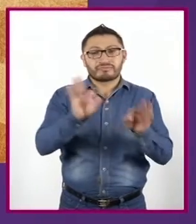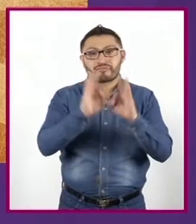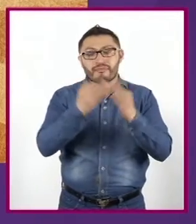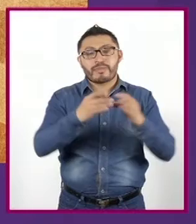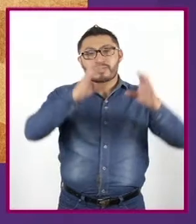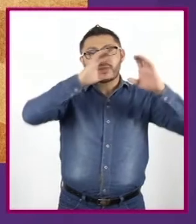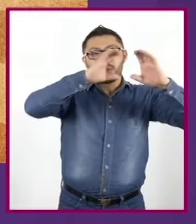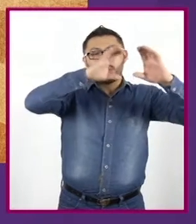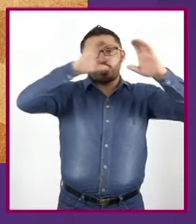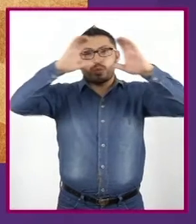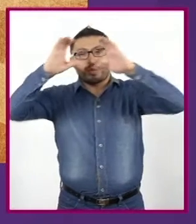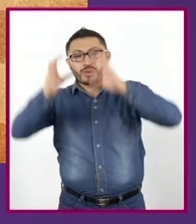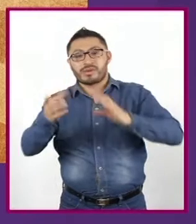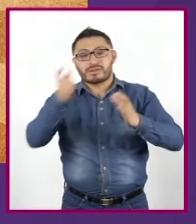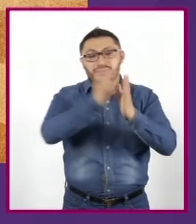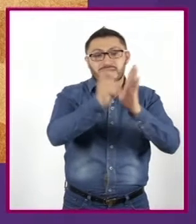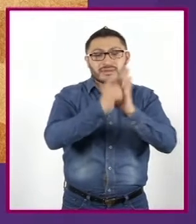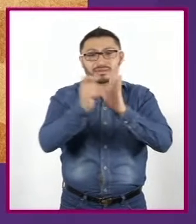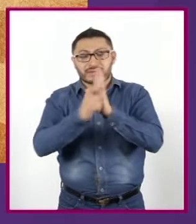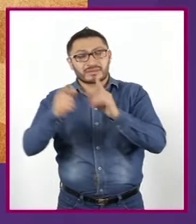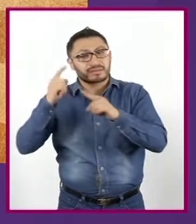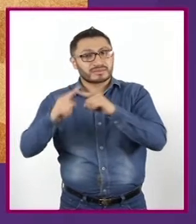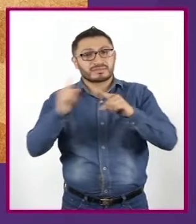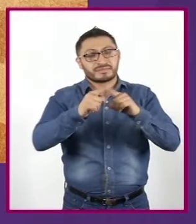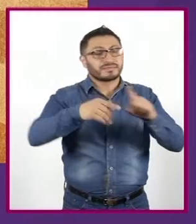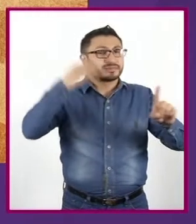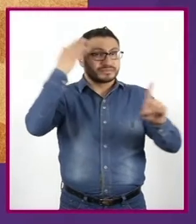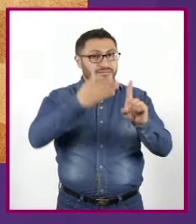globo El texto tendrá diferentes sentidos